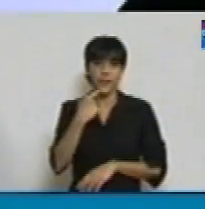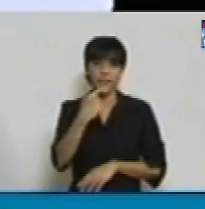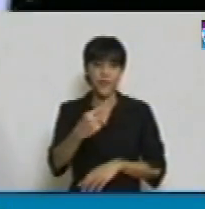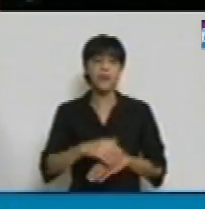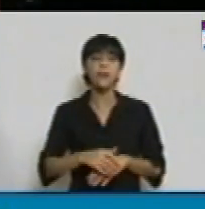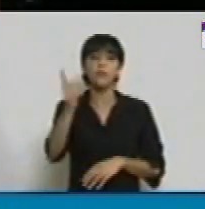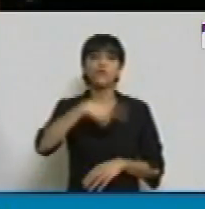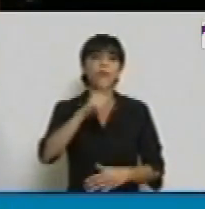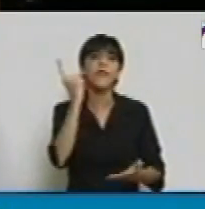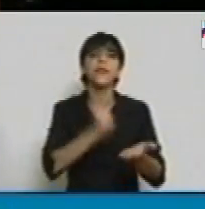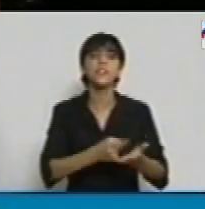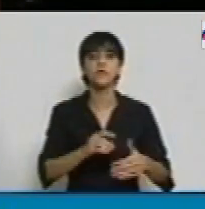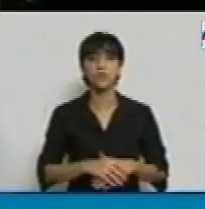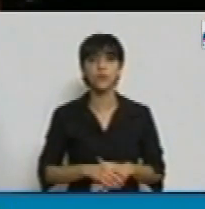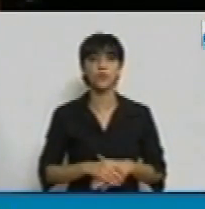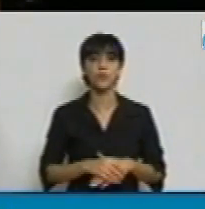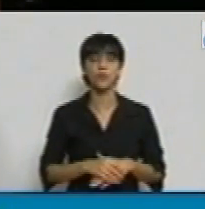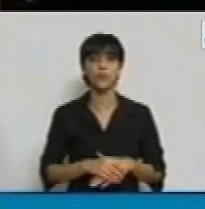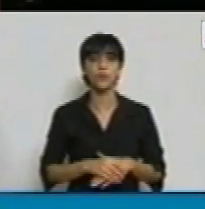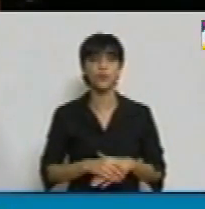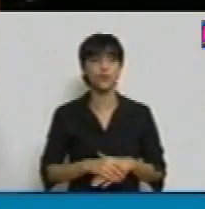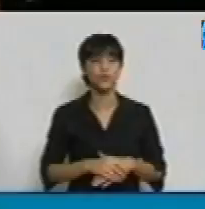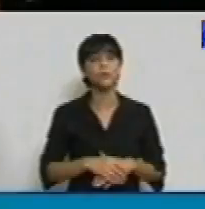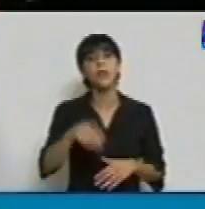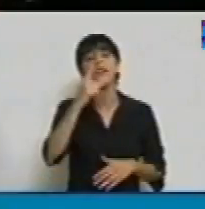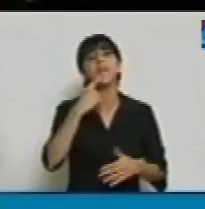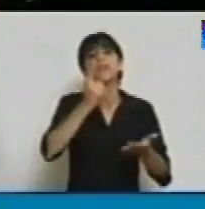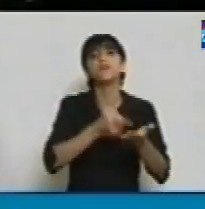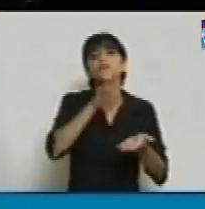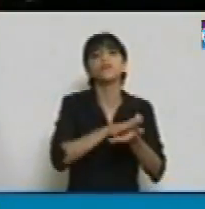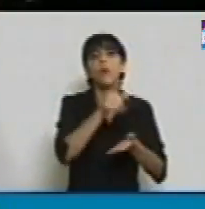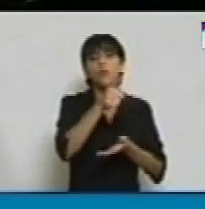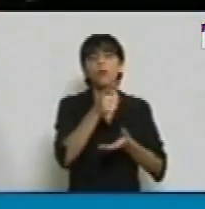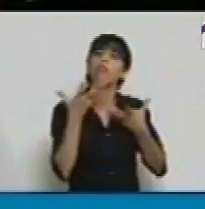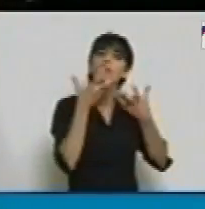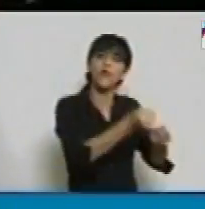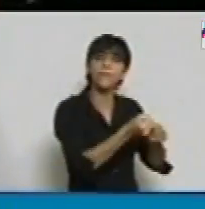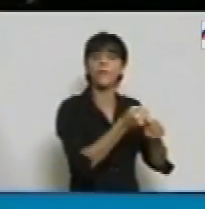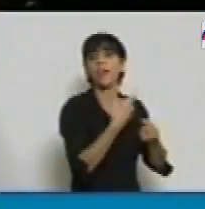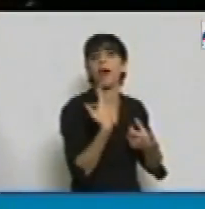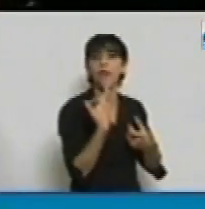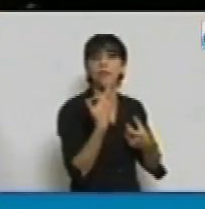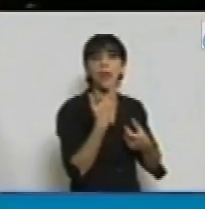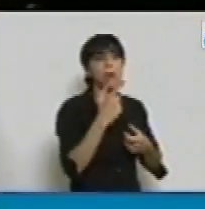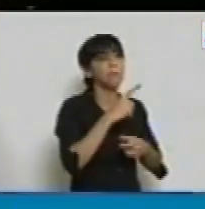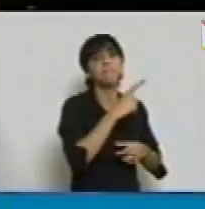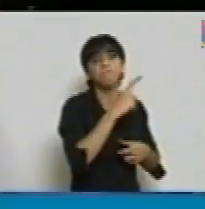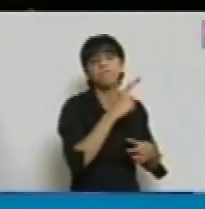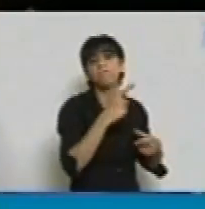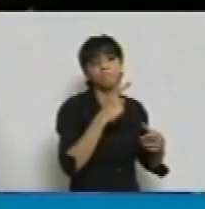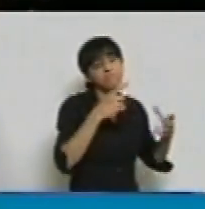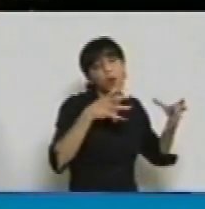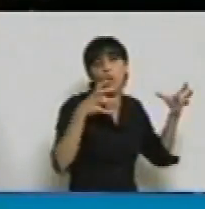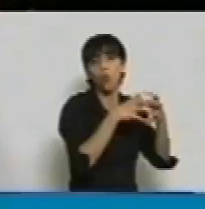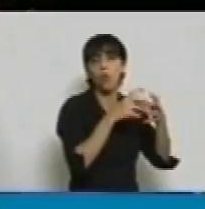de ponerse del lado del más fuerte, del más poderoso. Así va